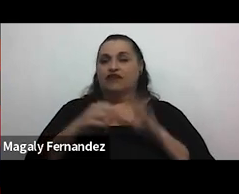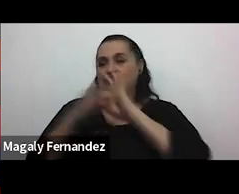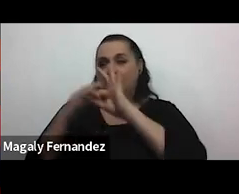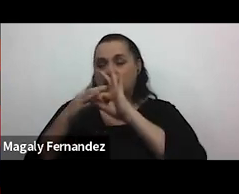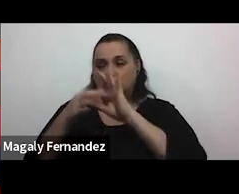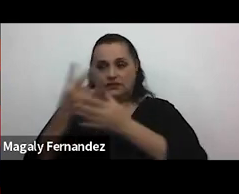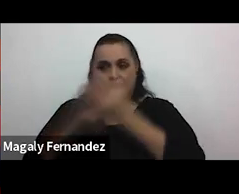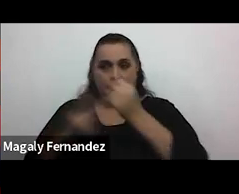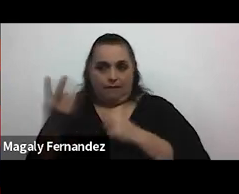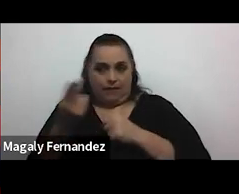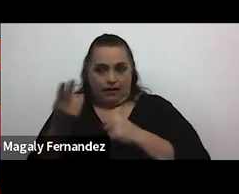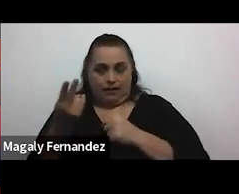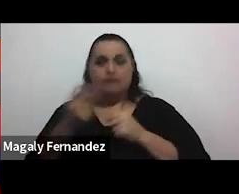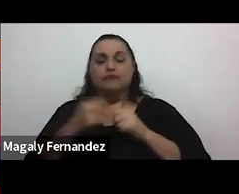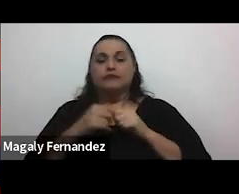de pareja